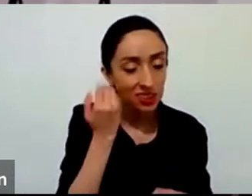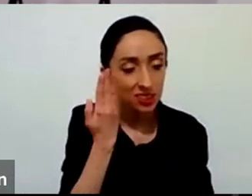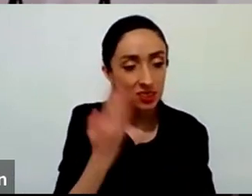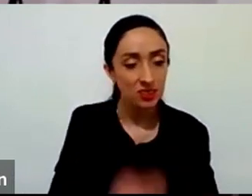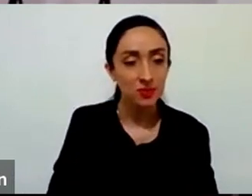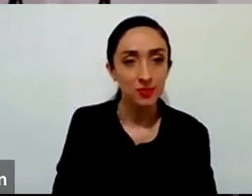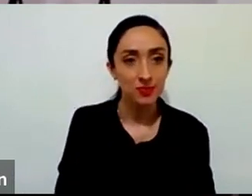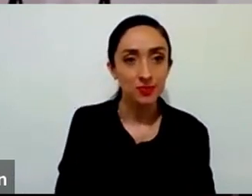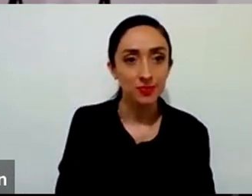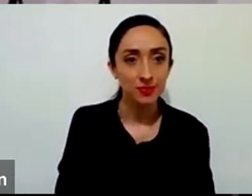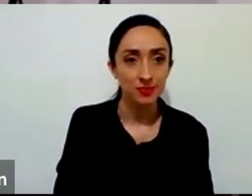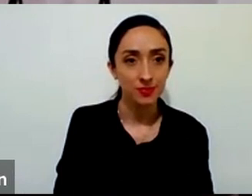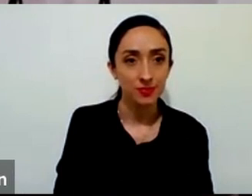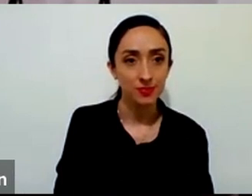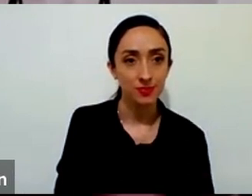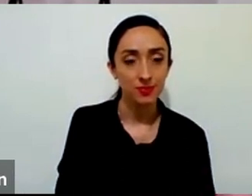que es